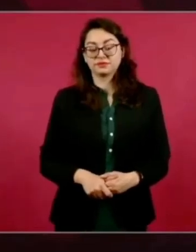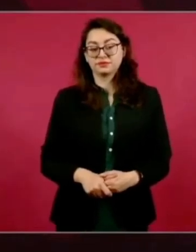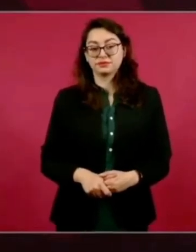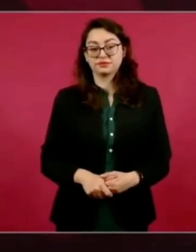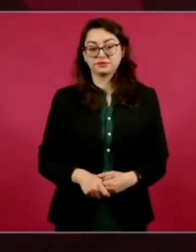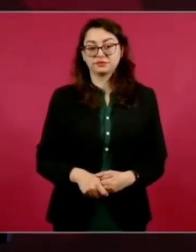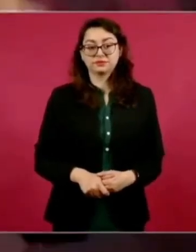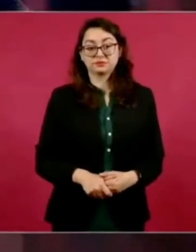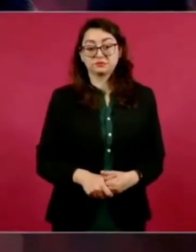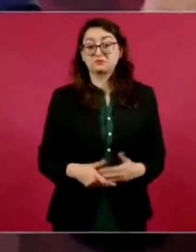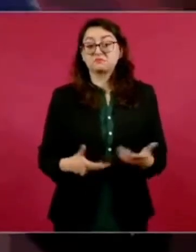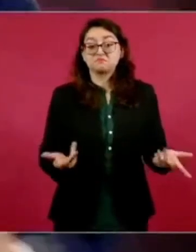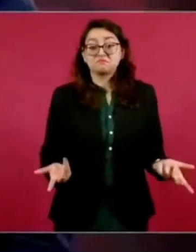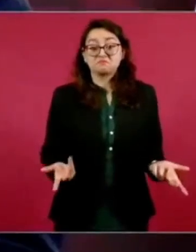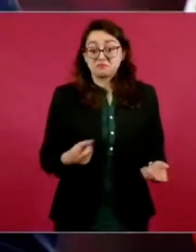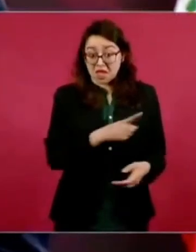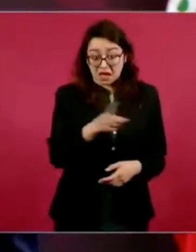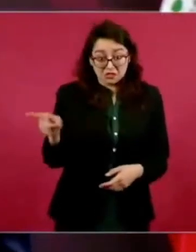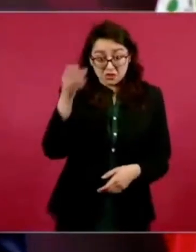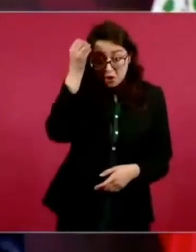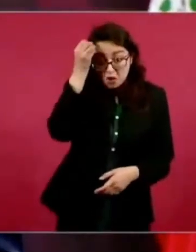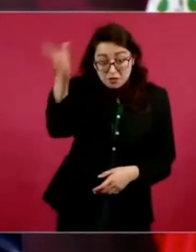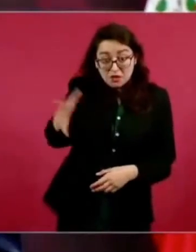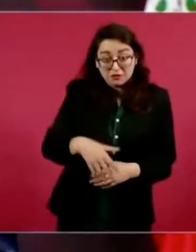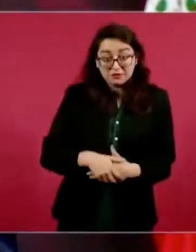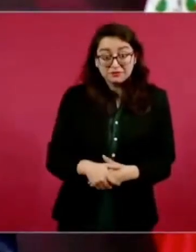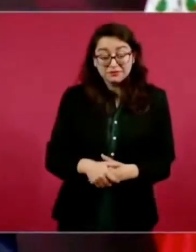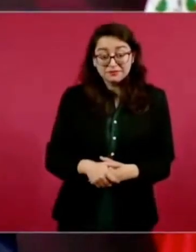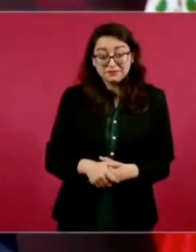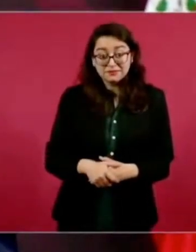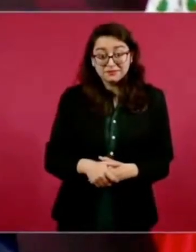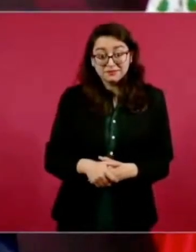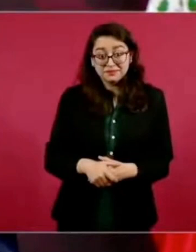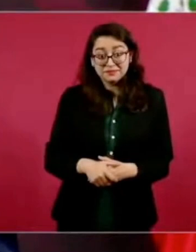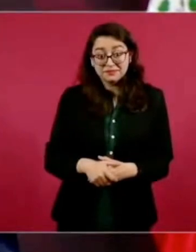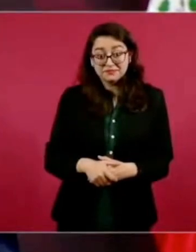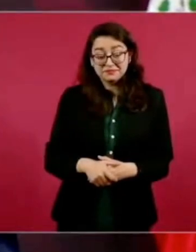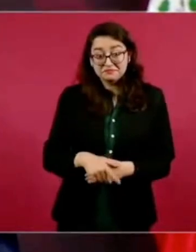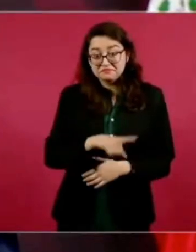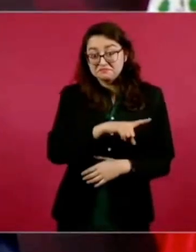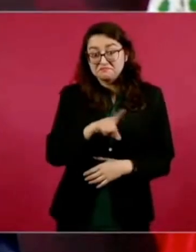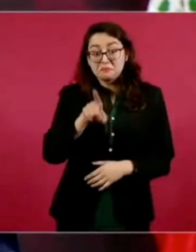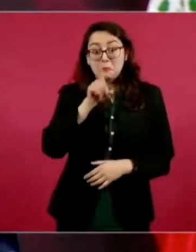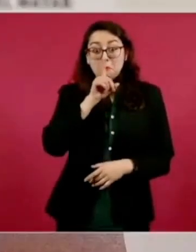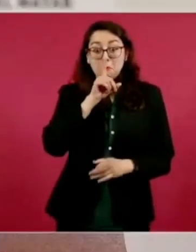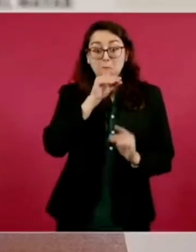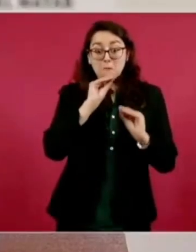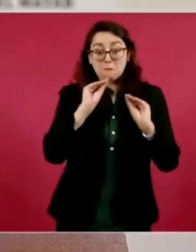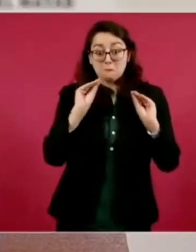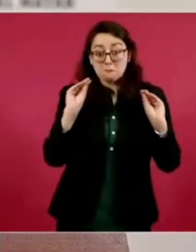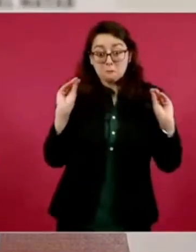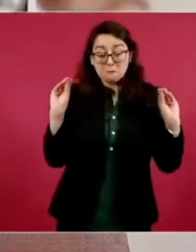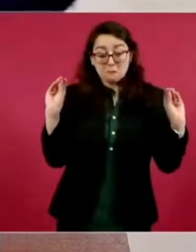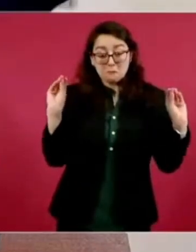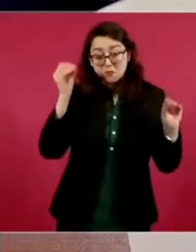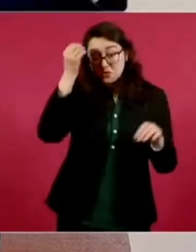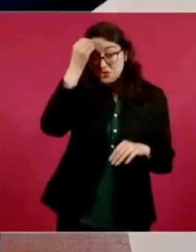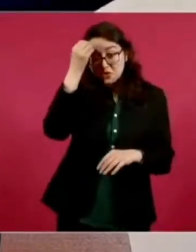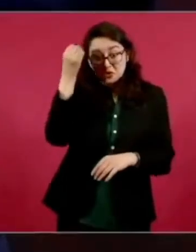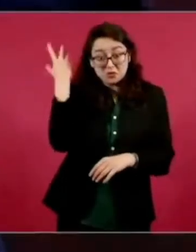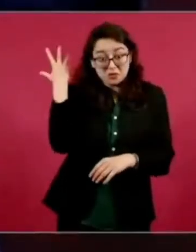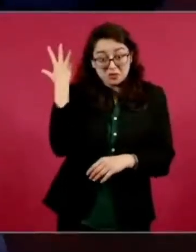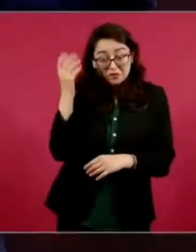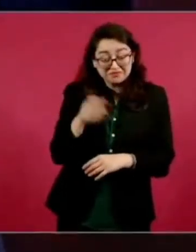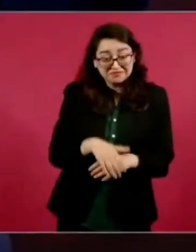Y ya nadie habla de eso, y ahora los que